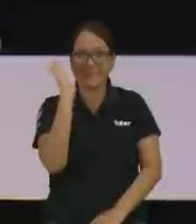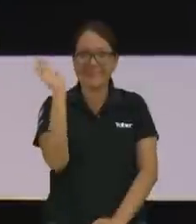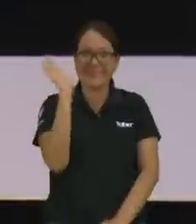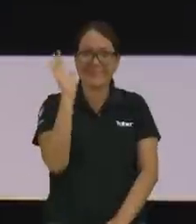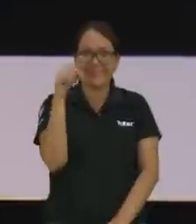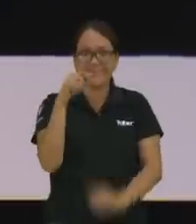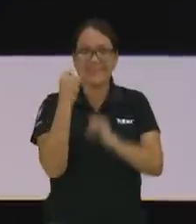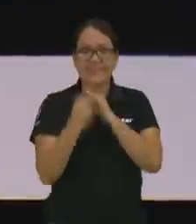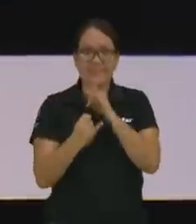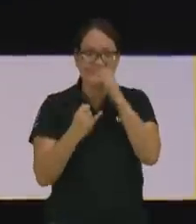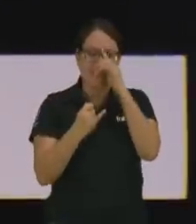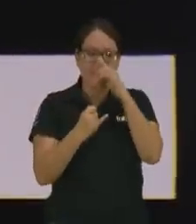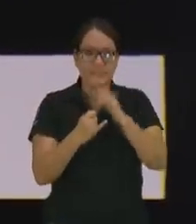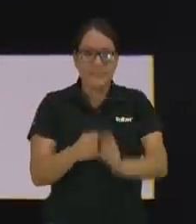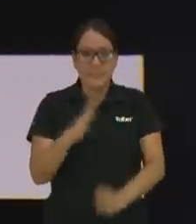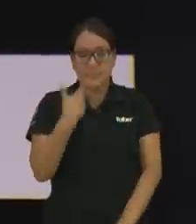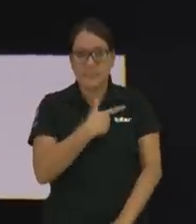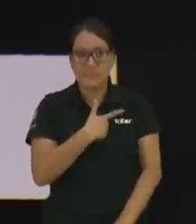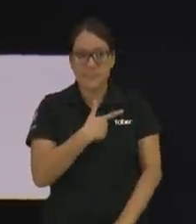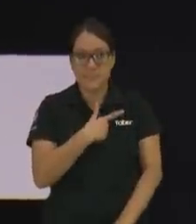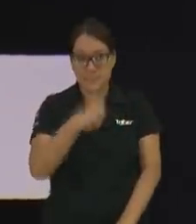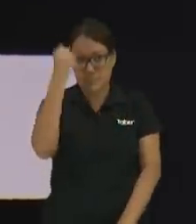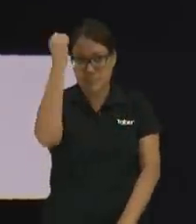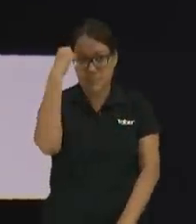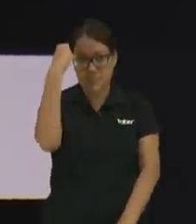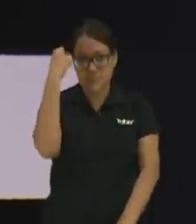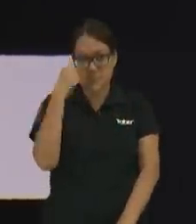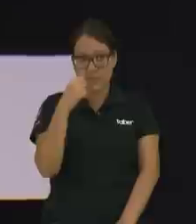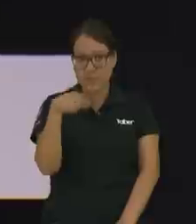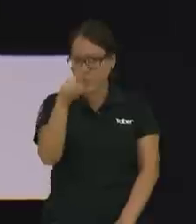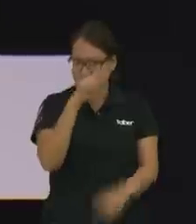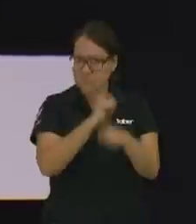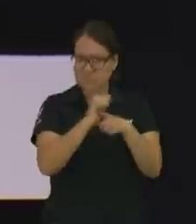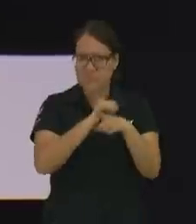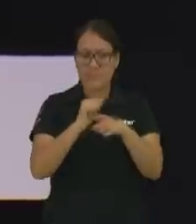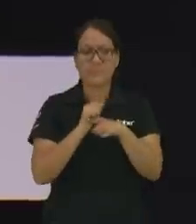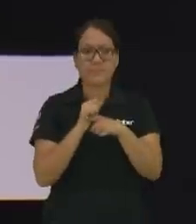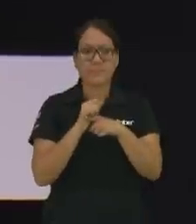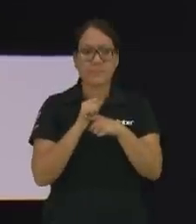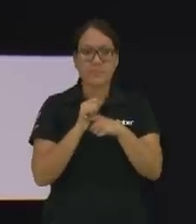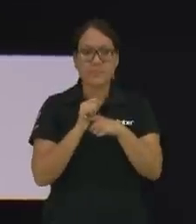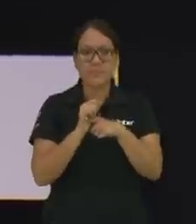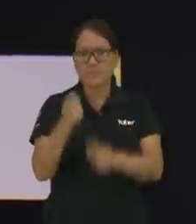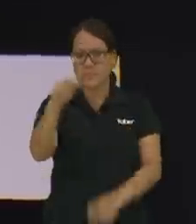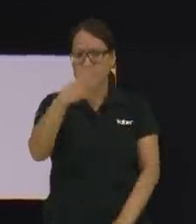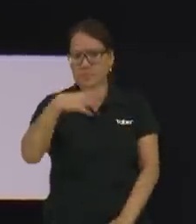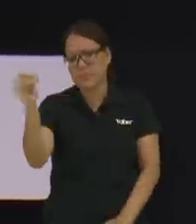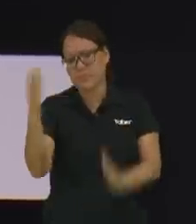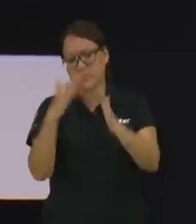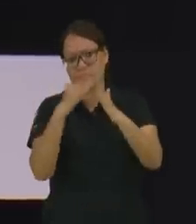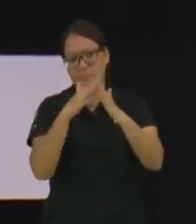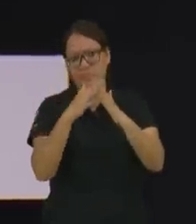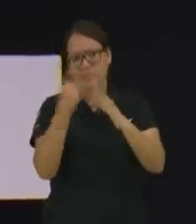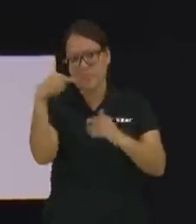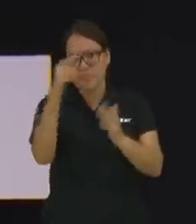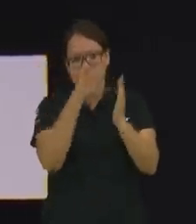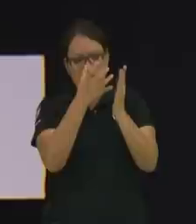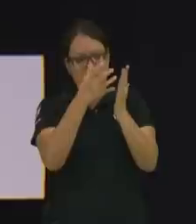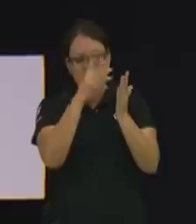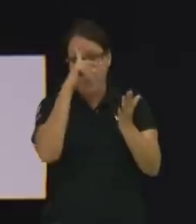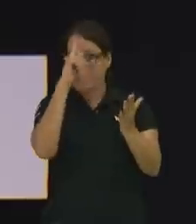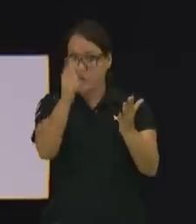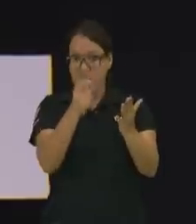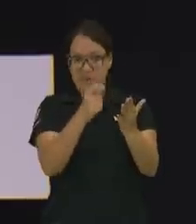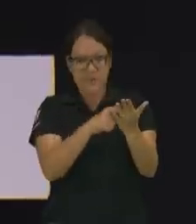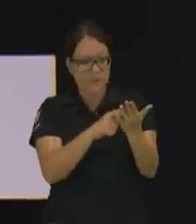a terminar De aprender el abecedario Hágame un favor, haga un ejercicio Cuando vaya a su casa Tome el proverbio 22 y lo